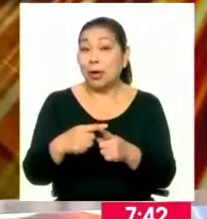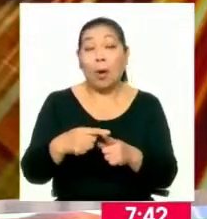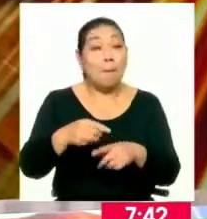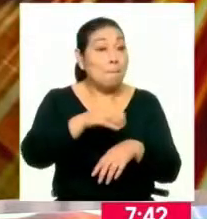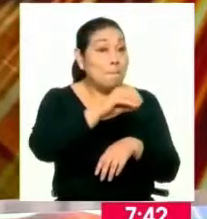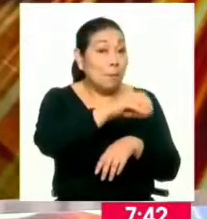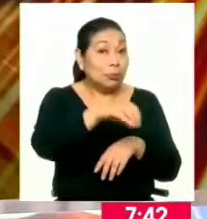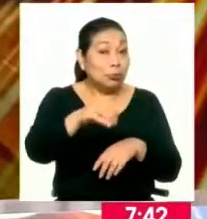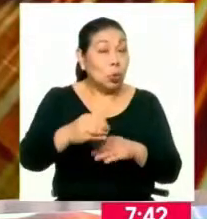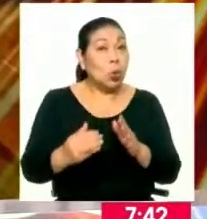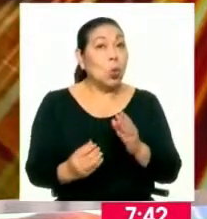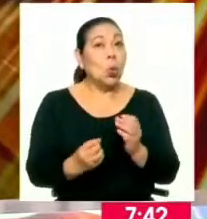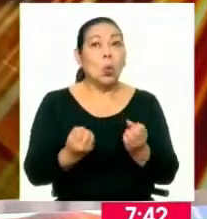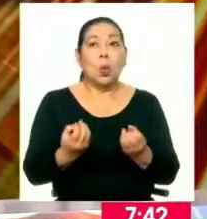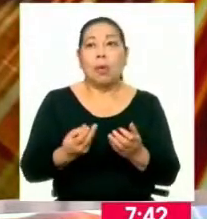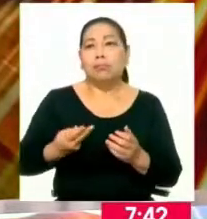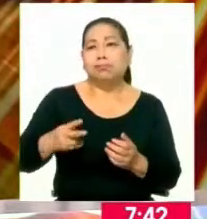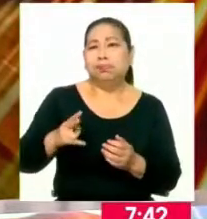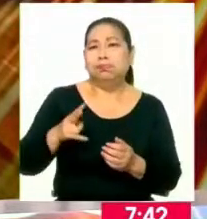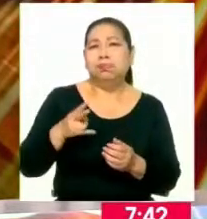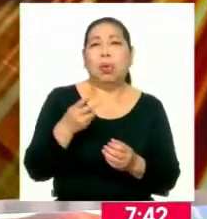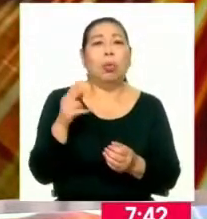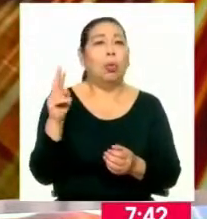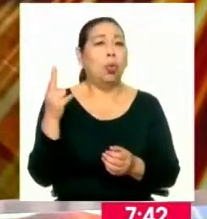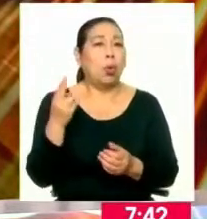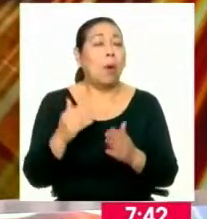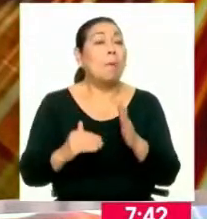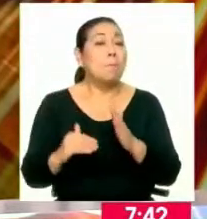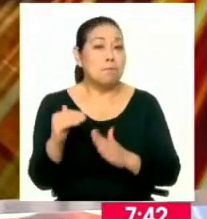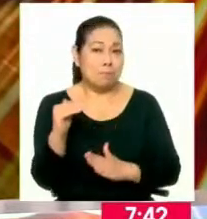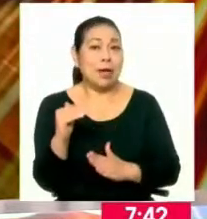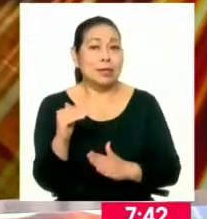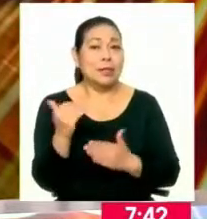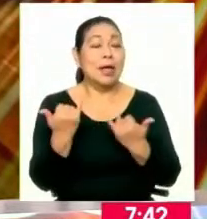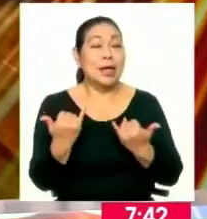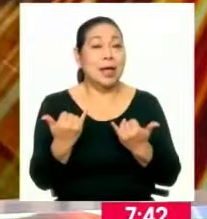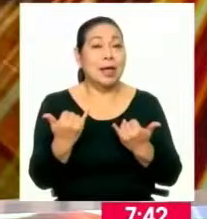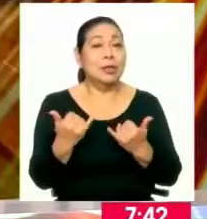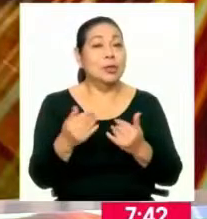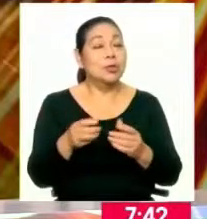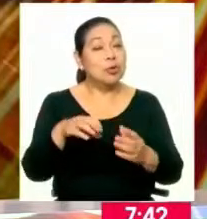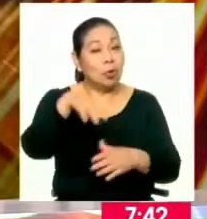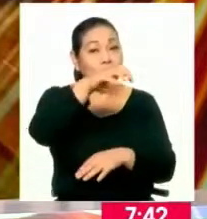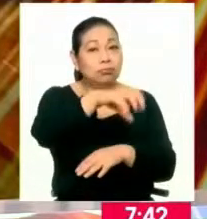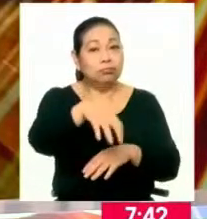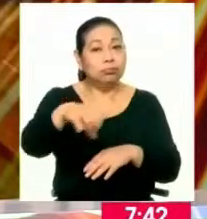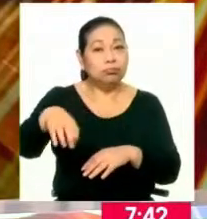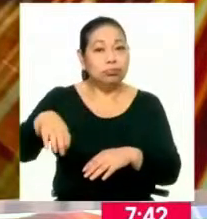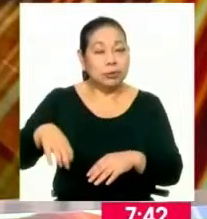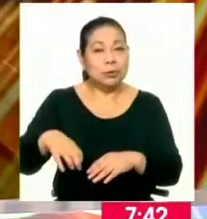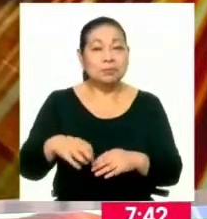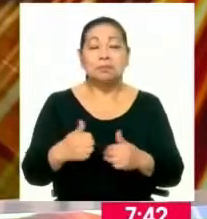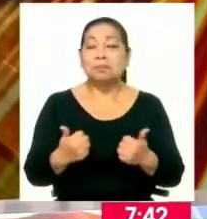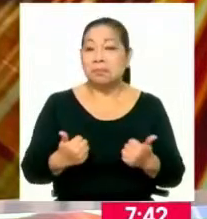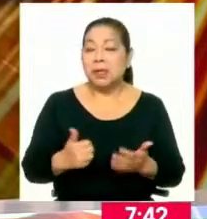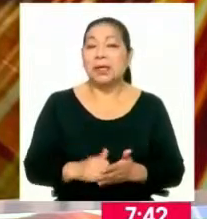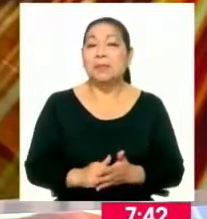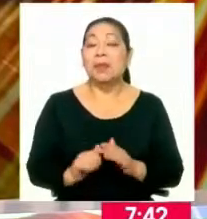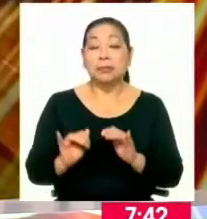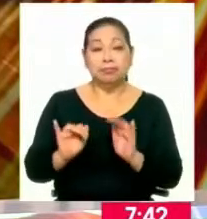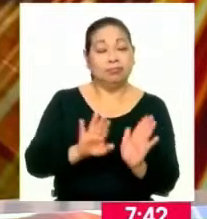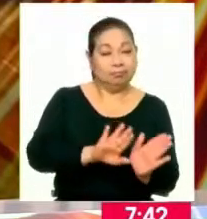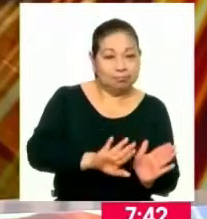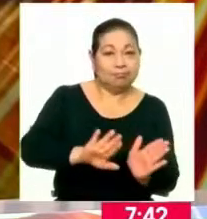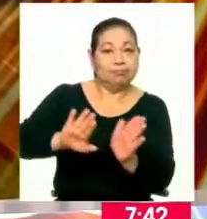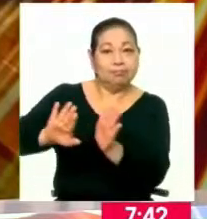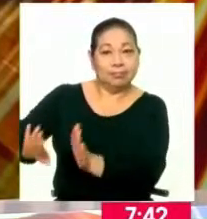de nuestro país donde hay un alto índice de criminalidad, tengamos implementados estos módulos, estas unidades de flagrancia. Muy bien, vamos a dejar